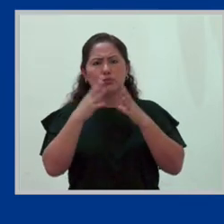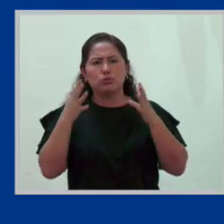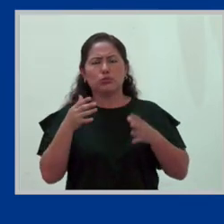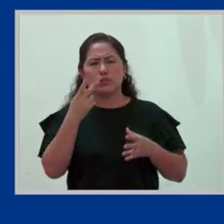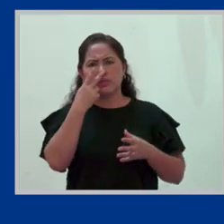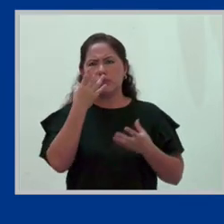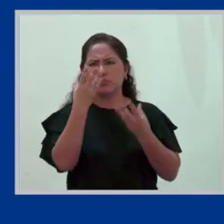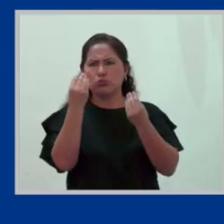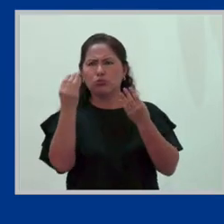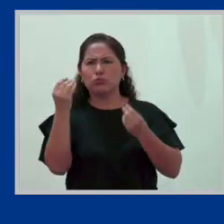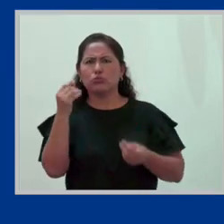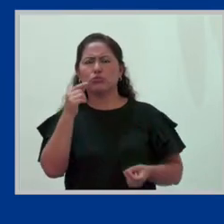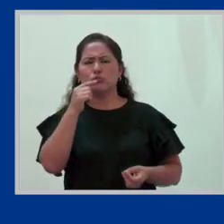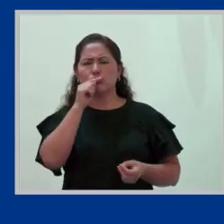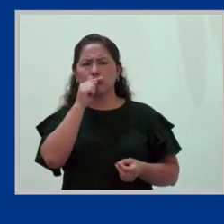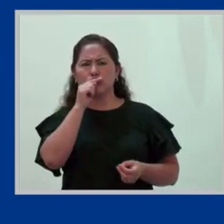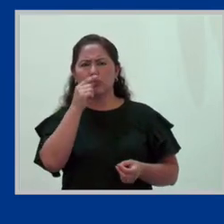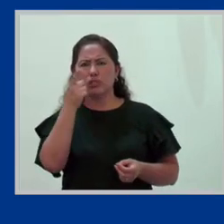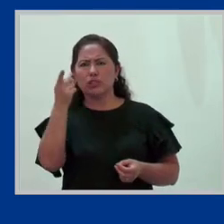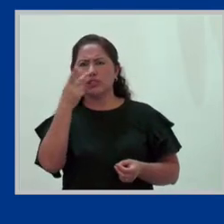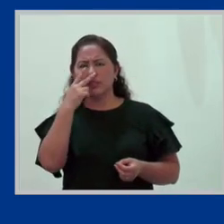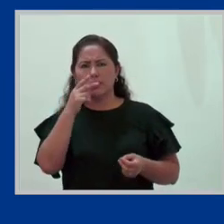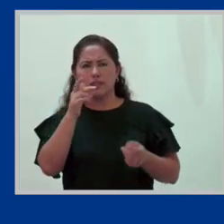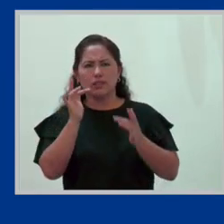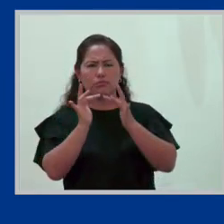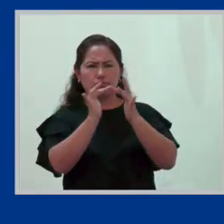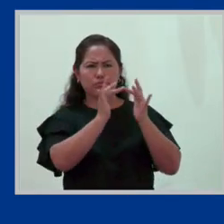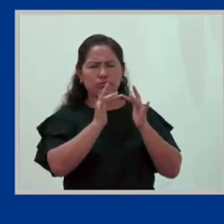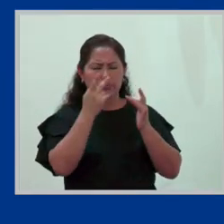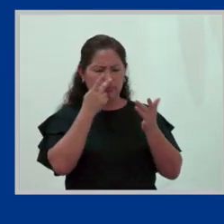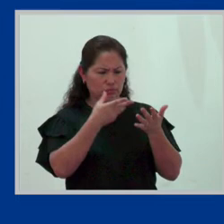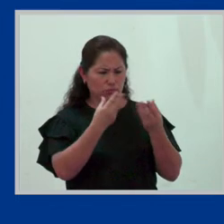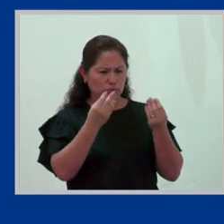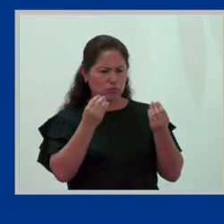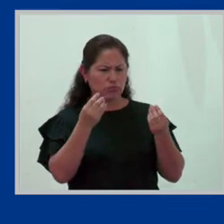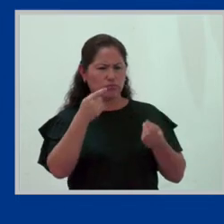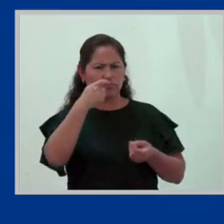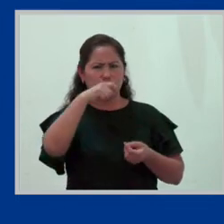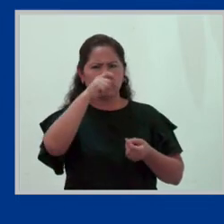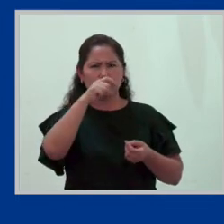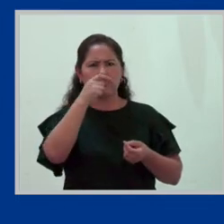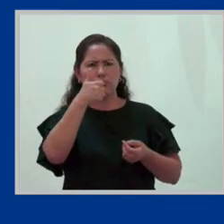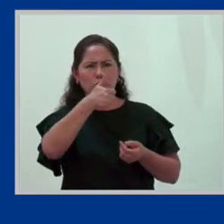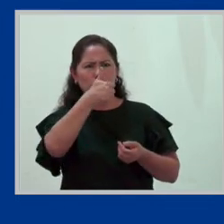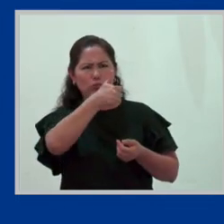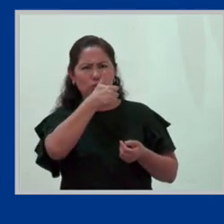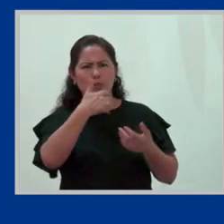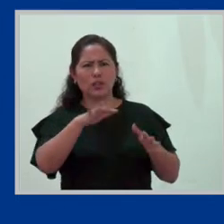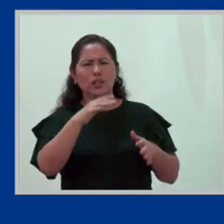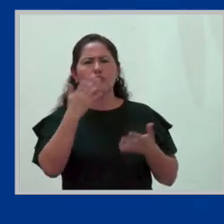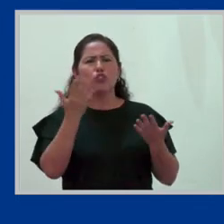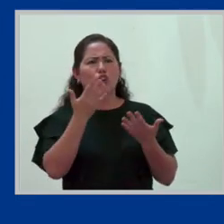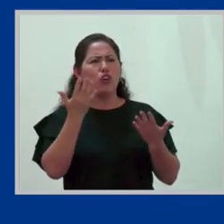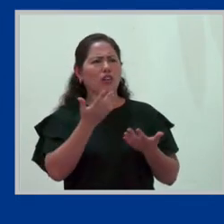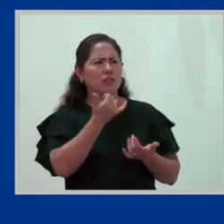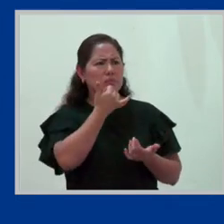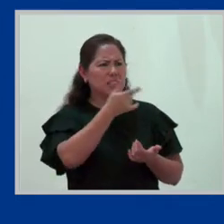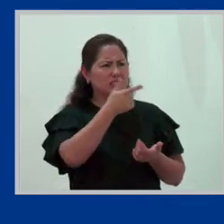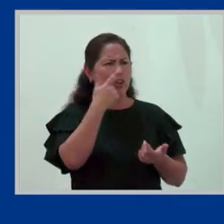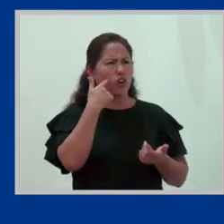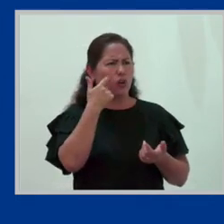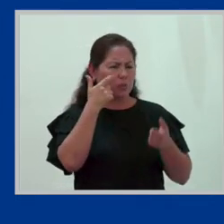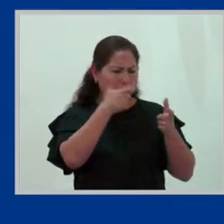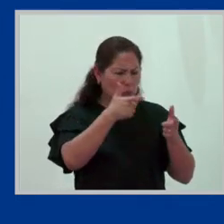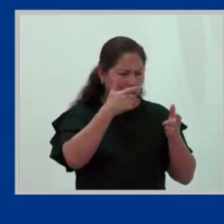mujeres quienes lo seguían y muchas de ellas le decían como, ¿y por qué? ¿Dónde está la madre de ese niño?